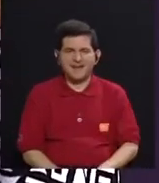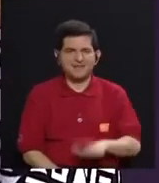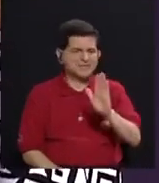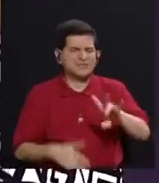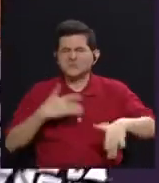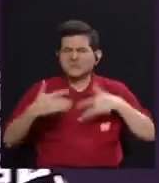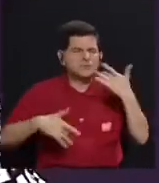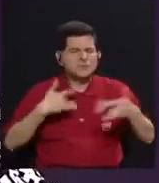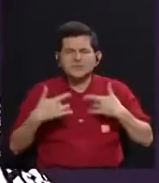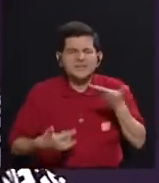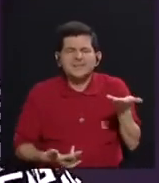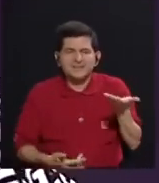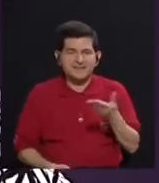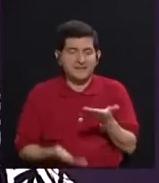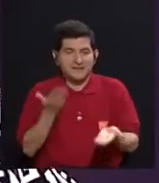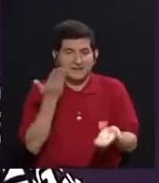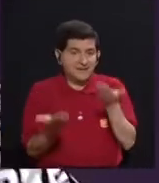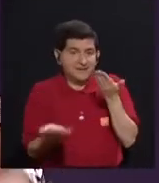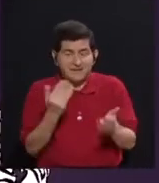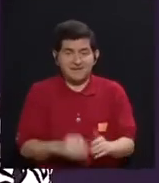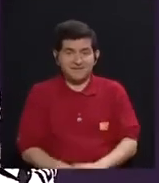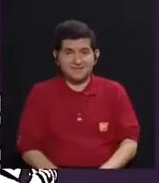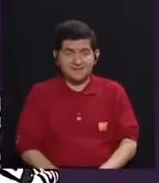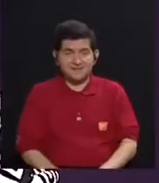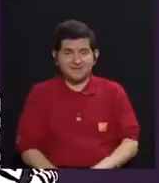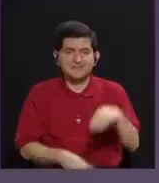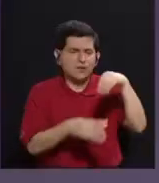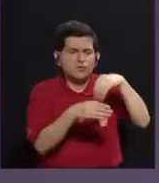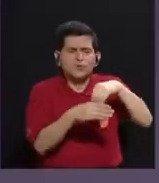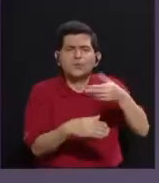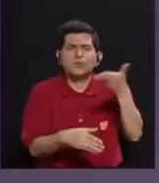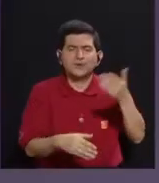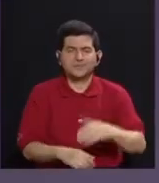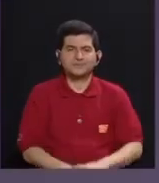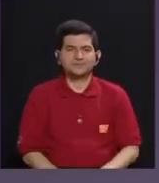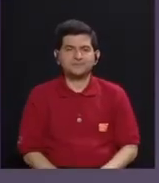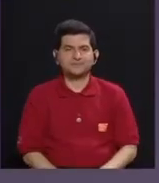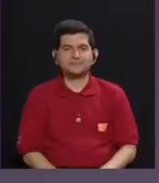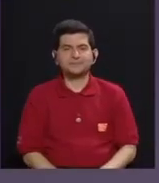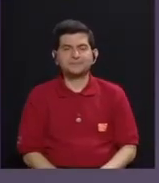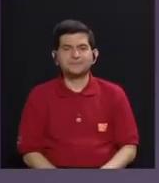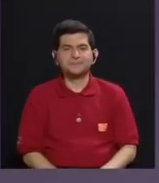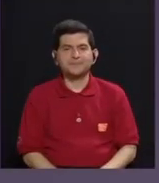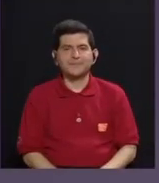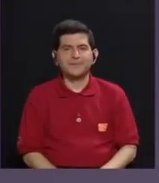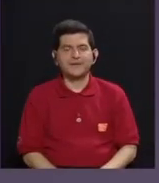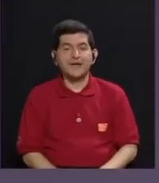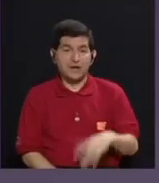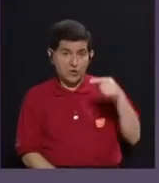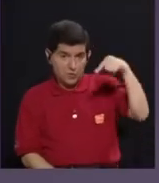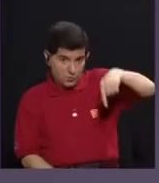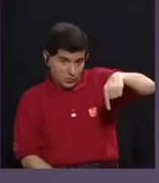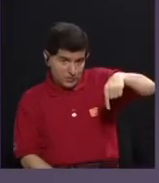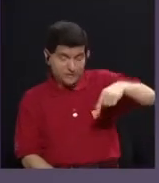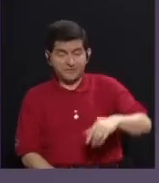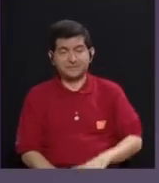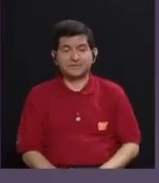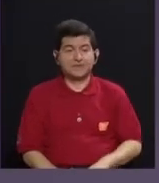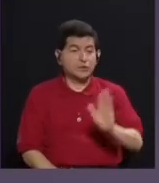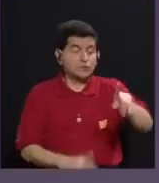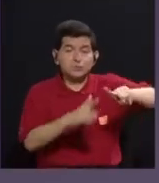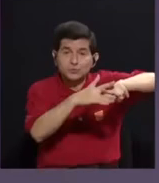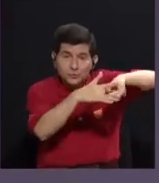sentidos? Y un poco en eso, ¿en qué está aportando? Bueno, lo queer, de hecho, su